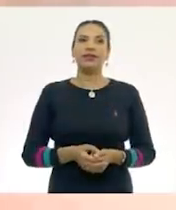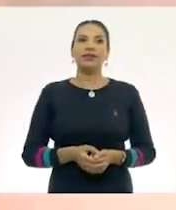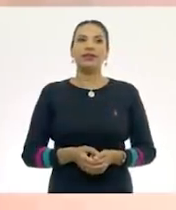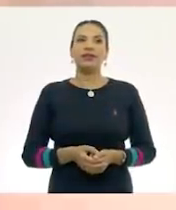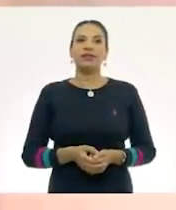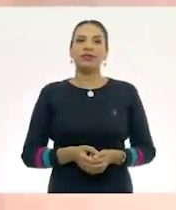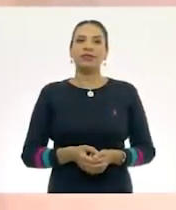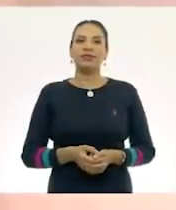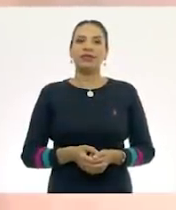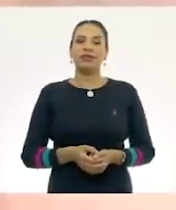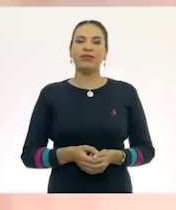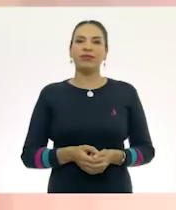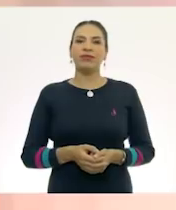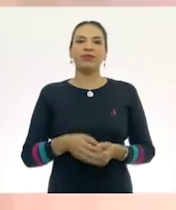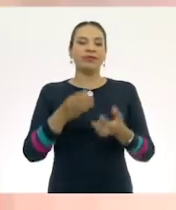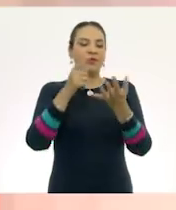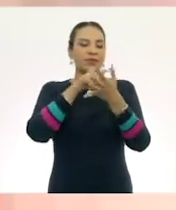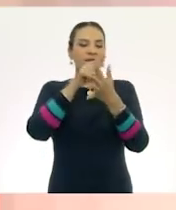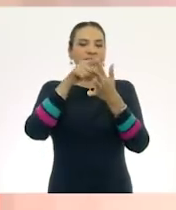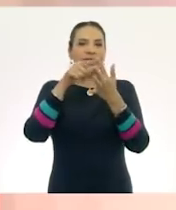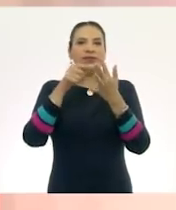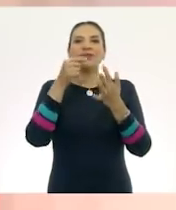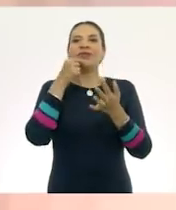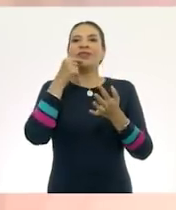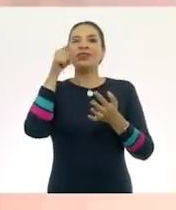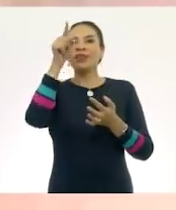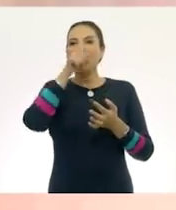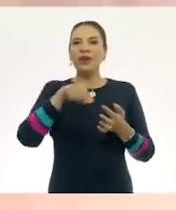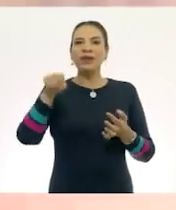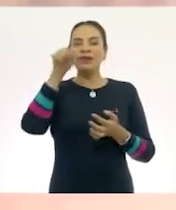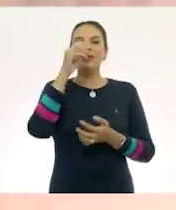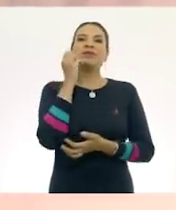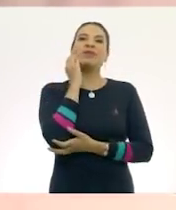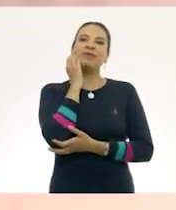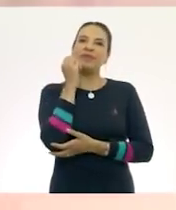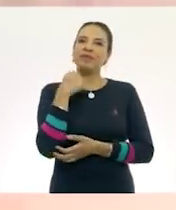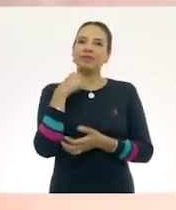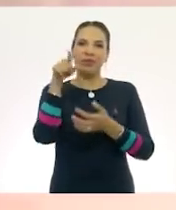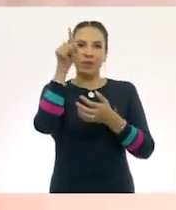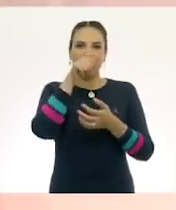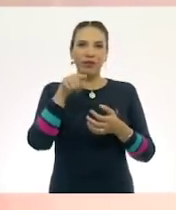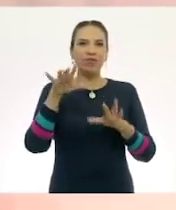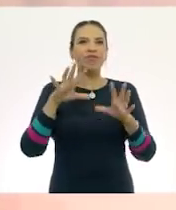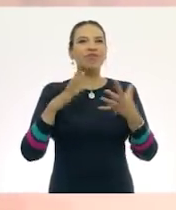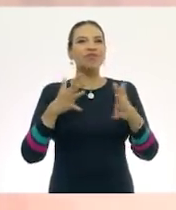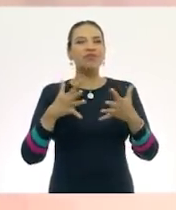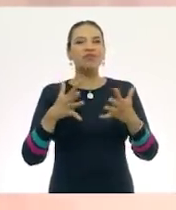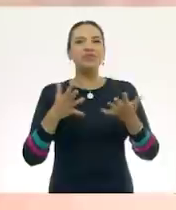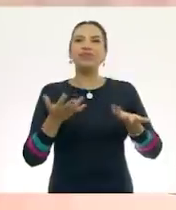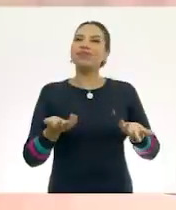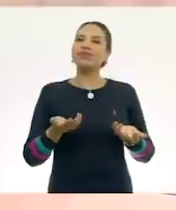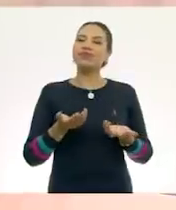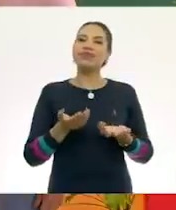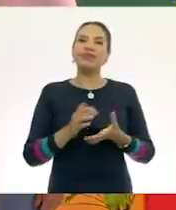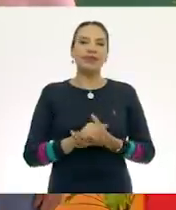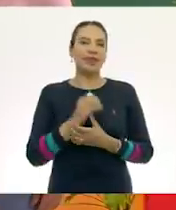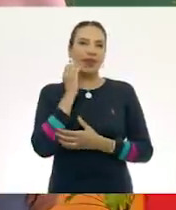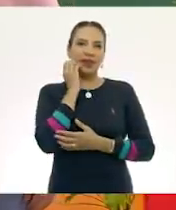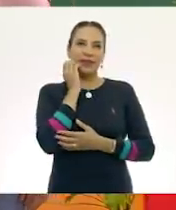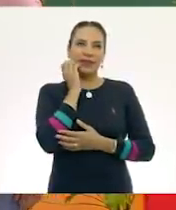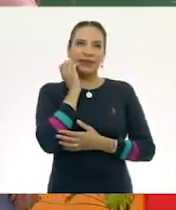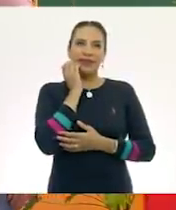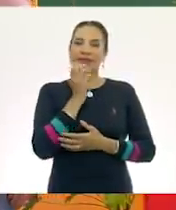vamos a contar los niños que están ahí. Ay, yo cuento más o menos. Ay,